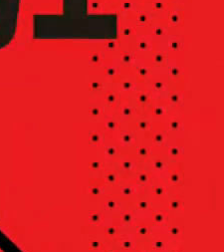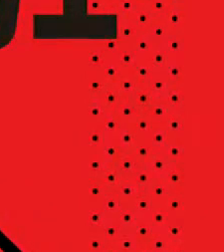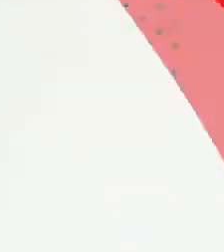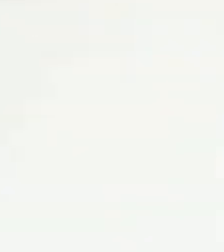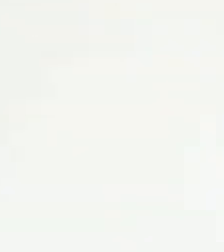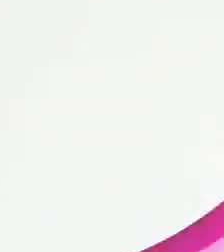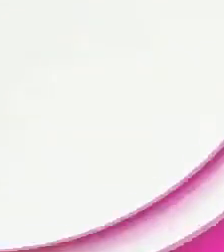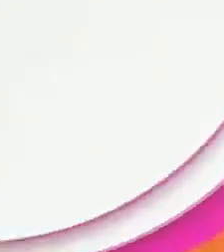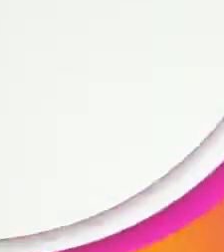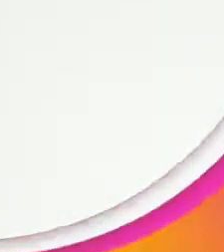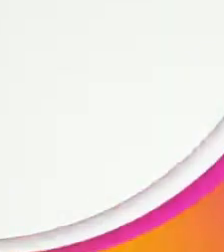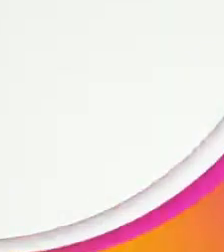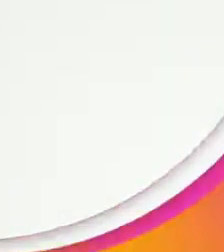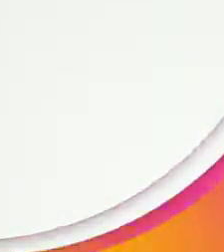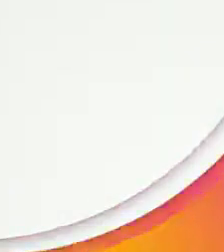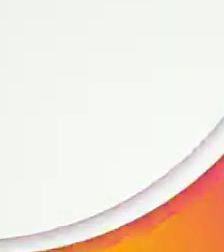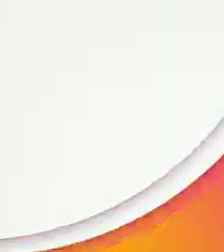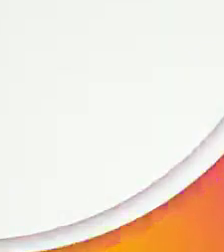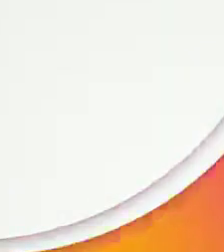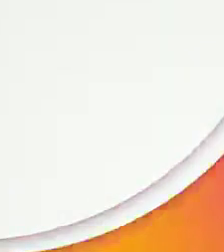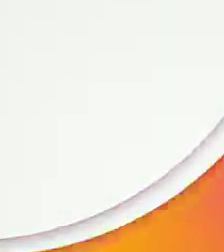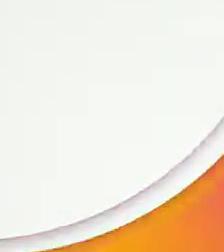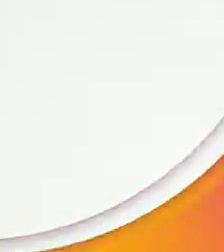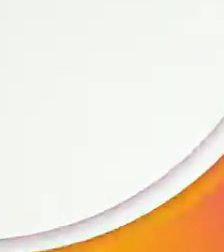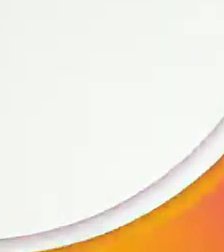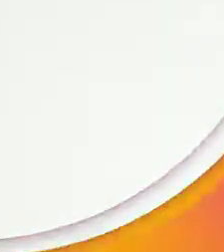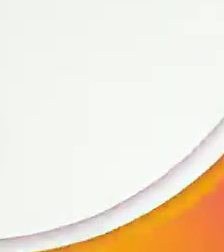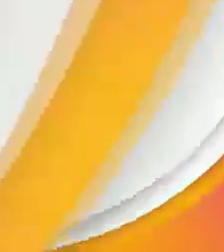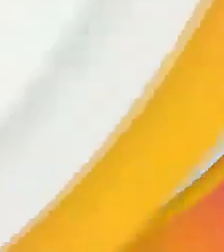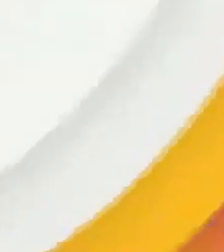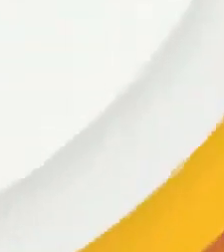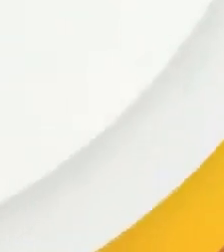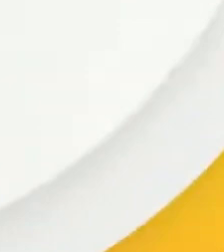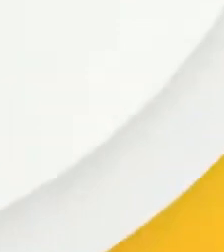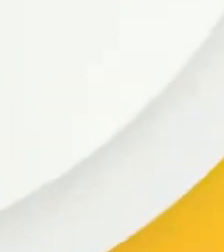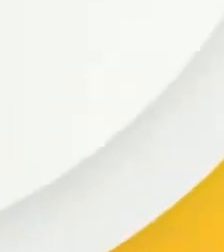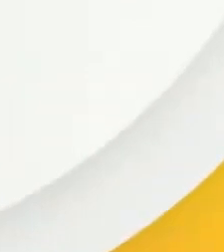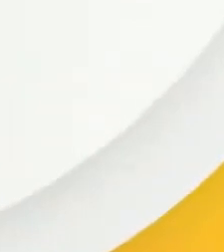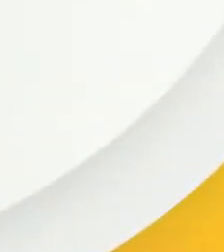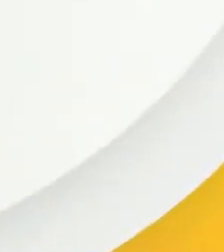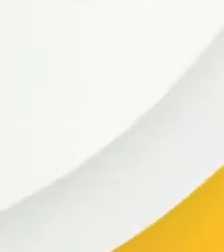liga mexicana de béisbol liga domingo catorce horas